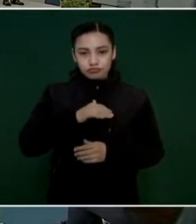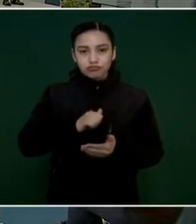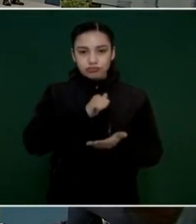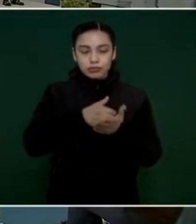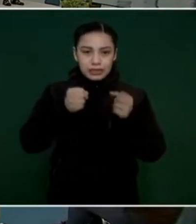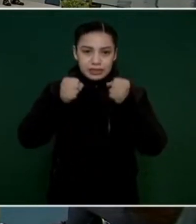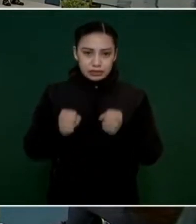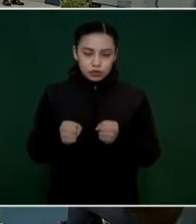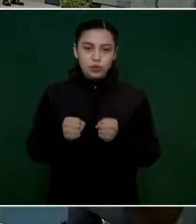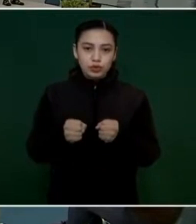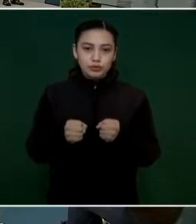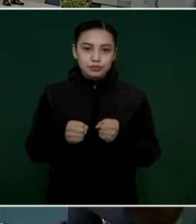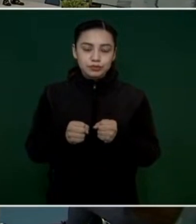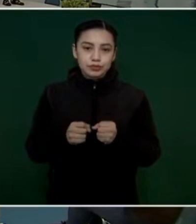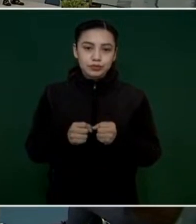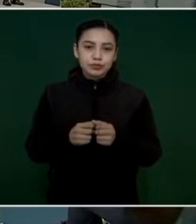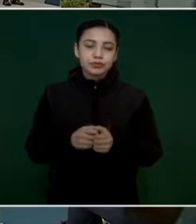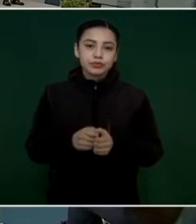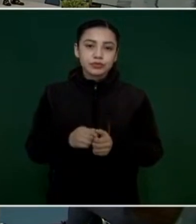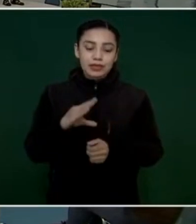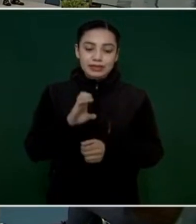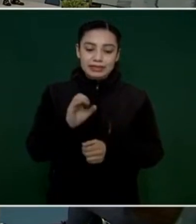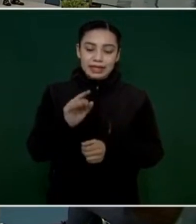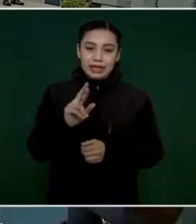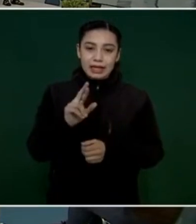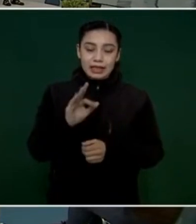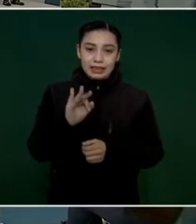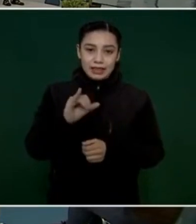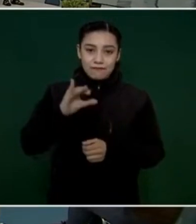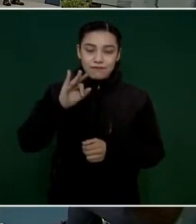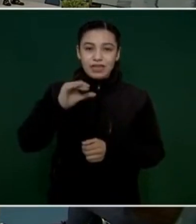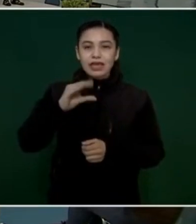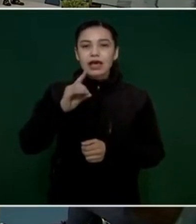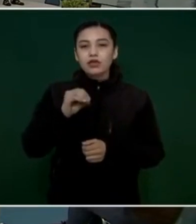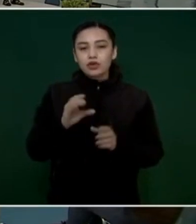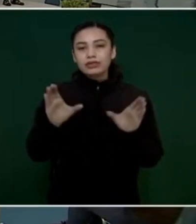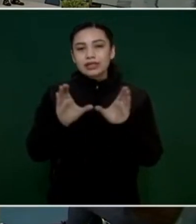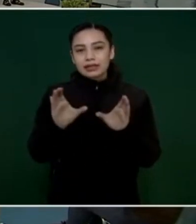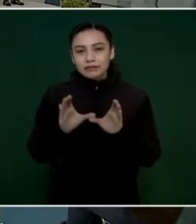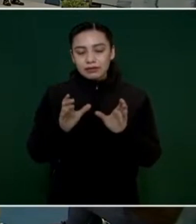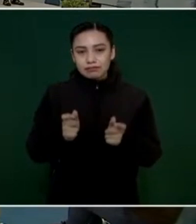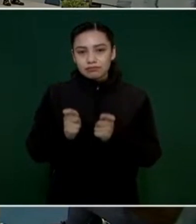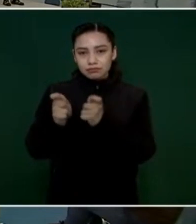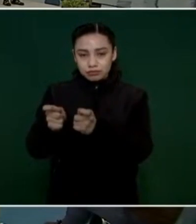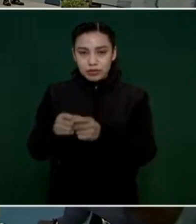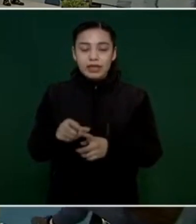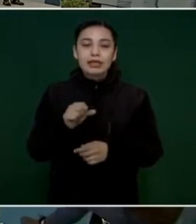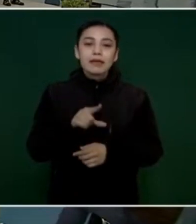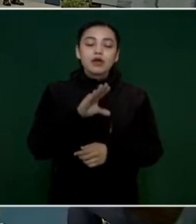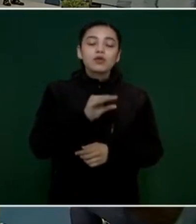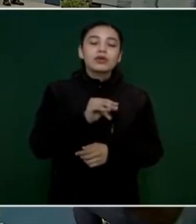con el 97 por ciento de certificación en la policía